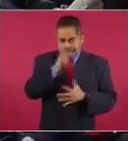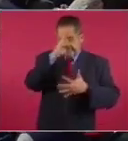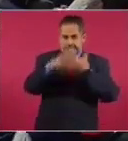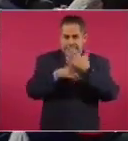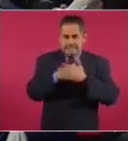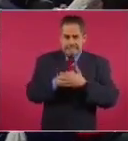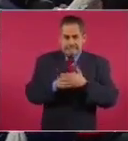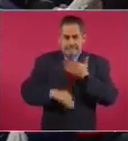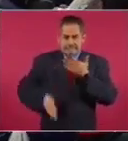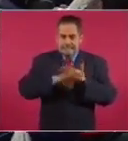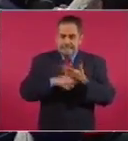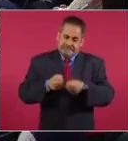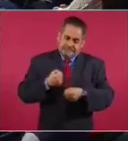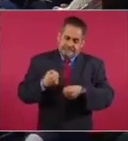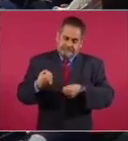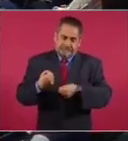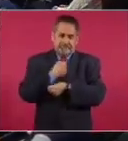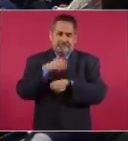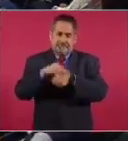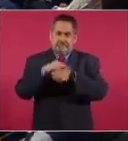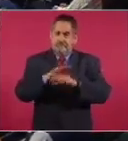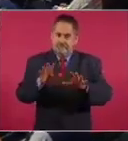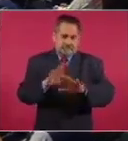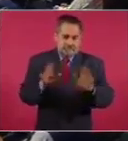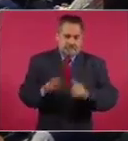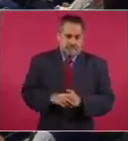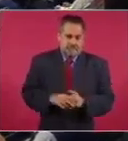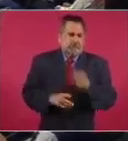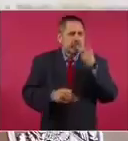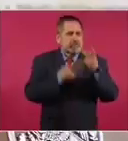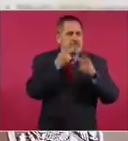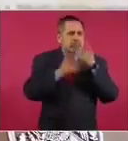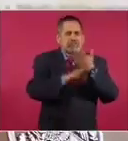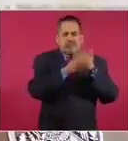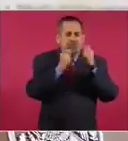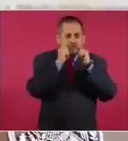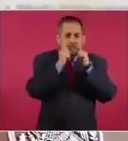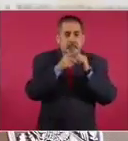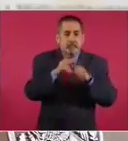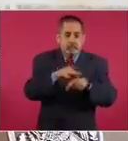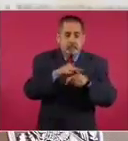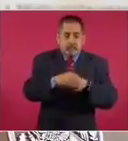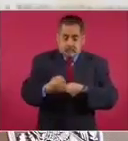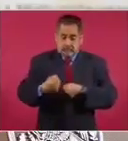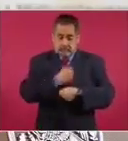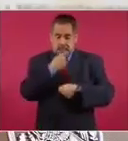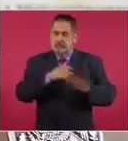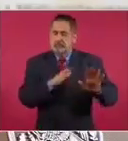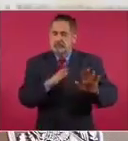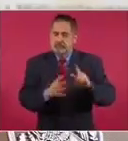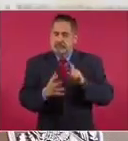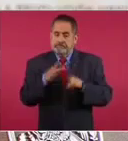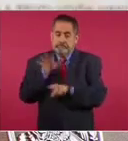física, aunque haya violencia verbal, de parte de ellos, yo no,